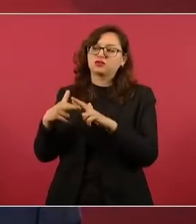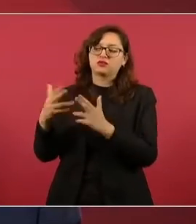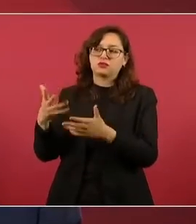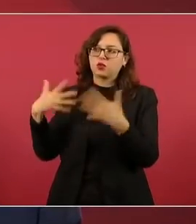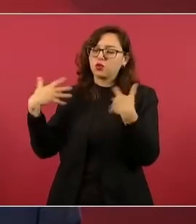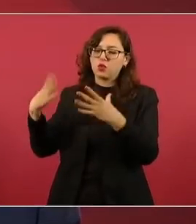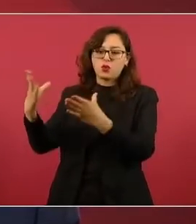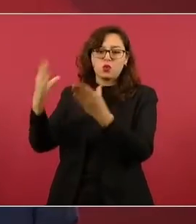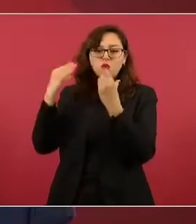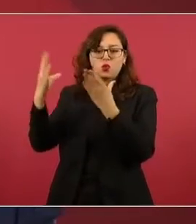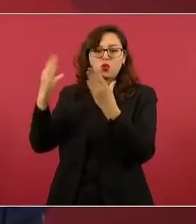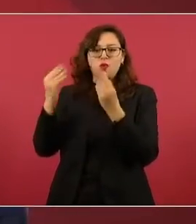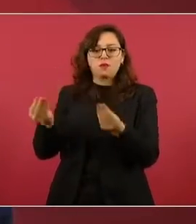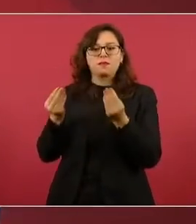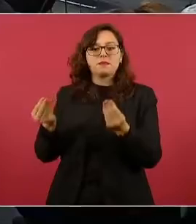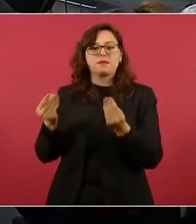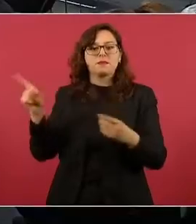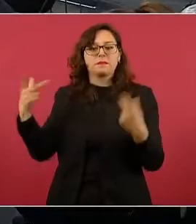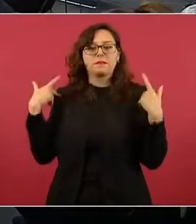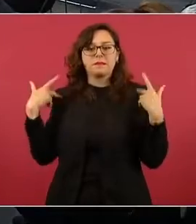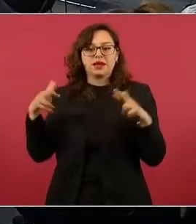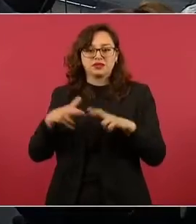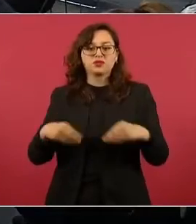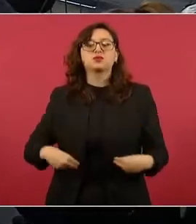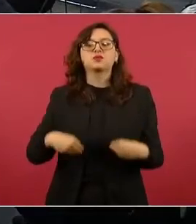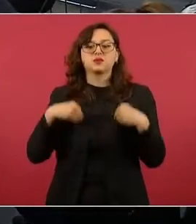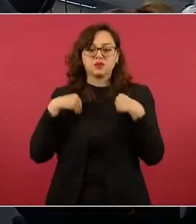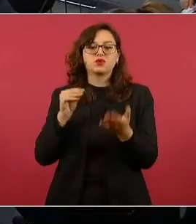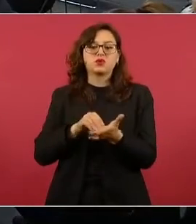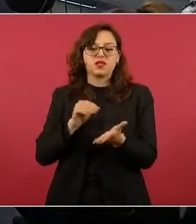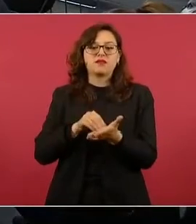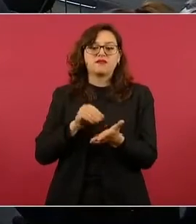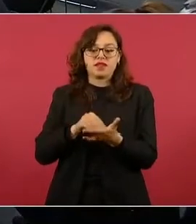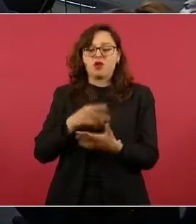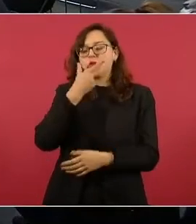maestro Lara Laguna.